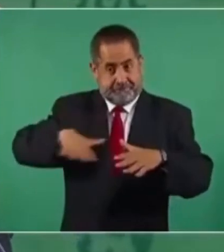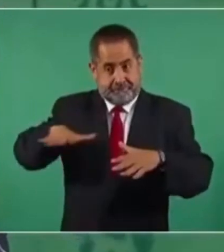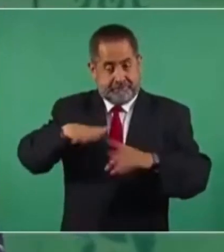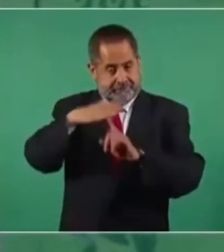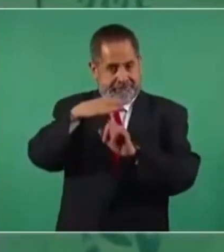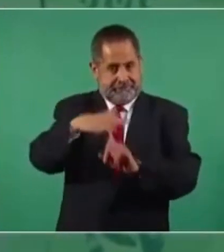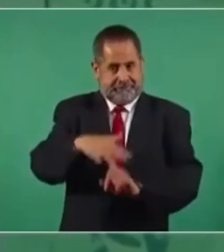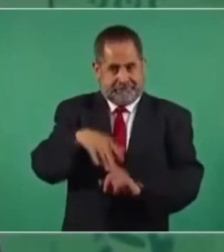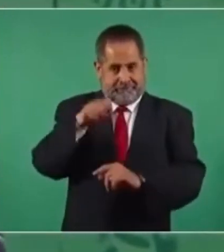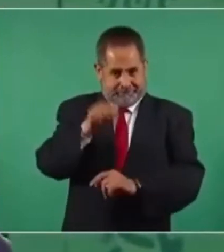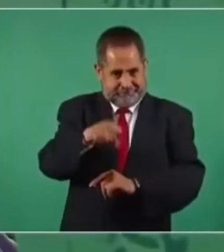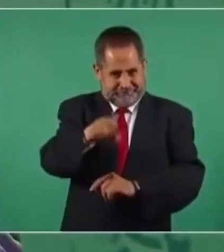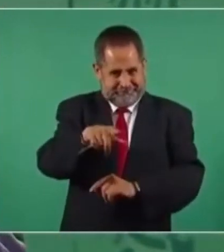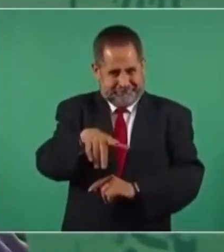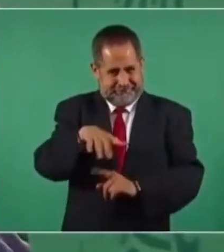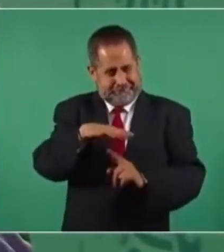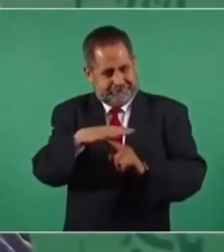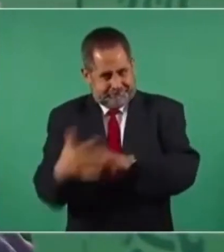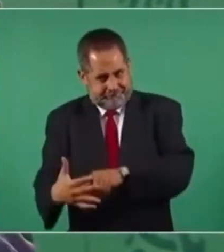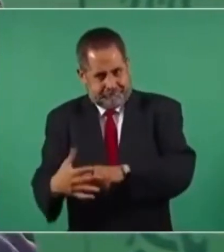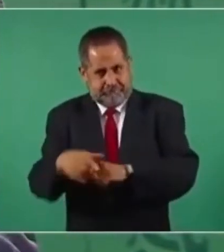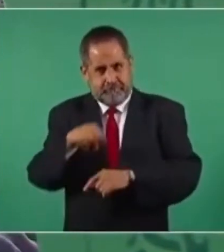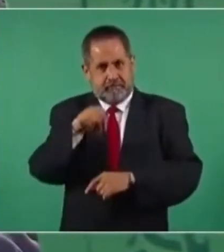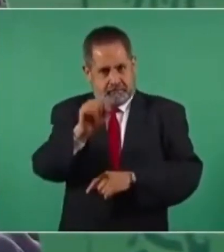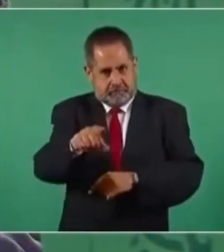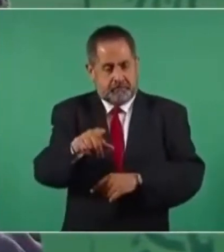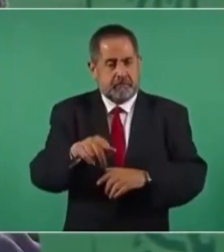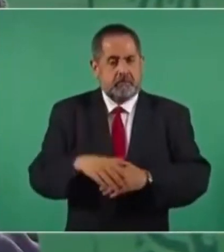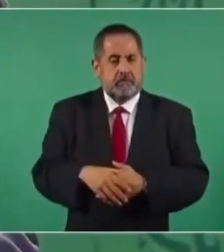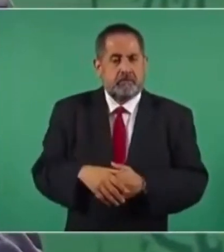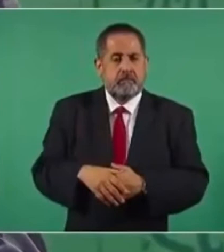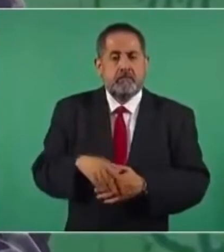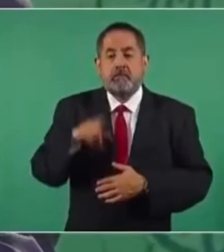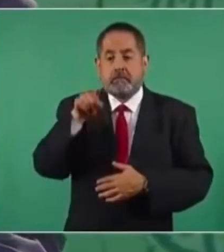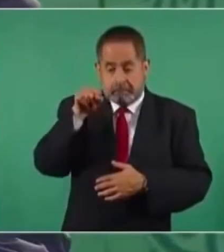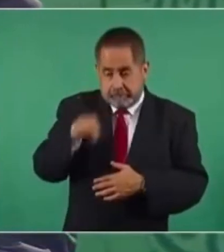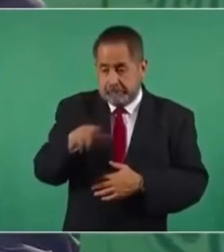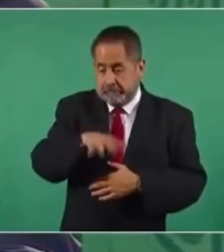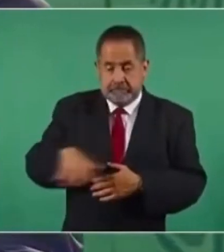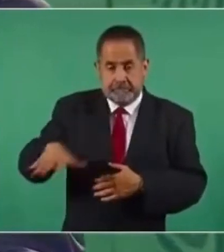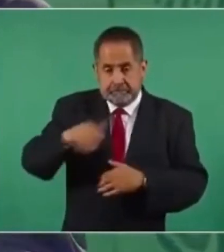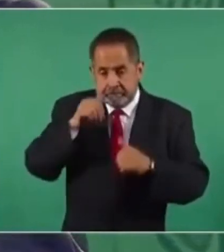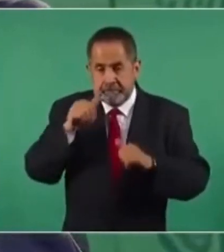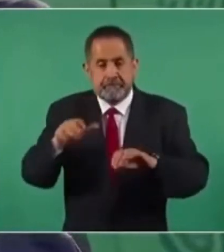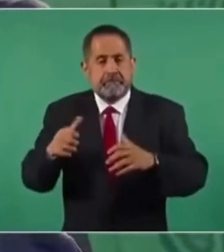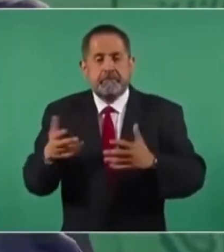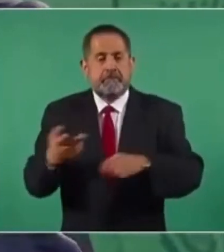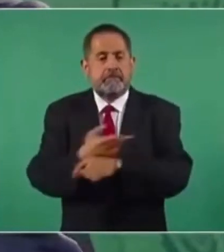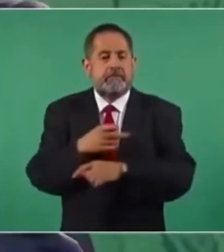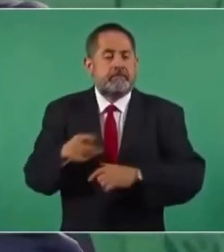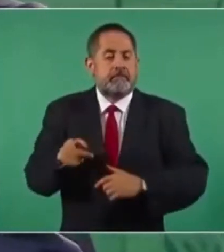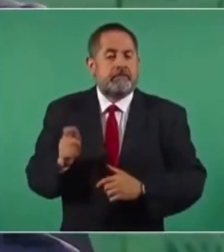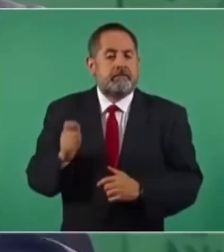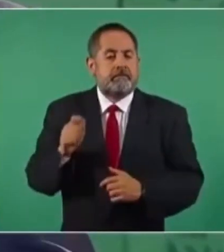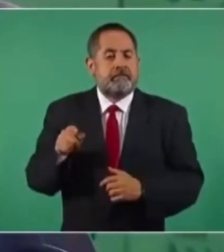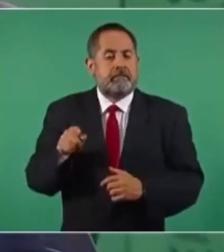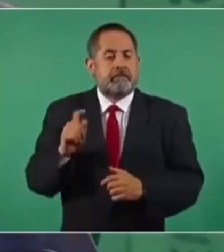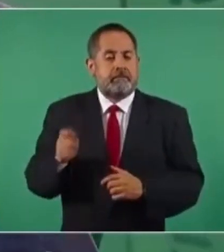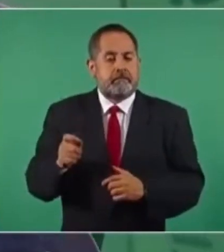cayó el helicóptero, ahí se está tendiendo a